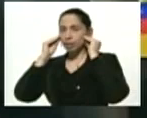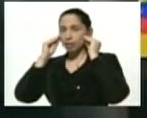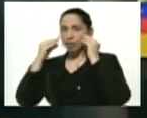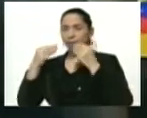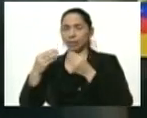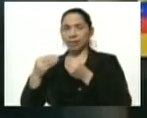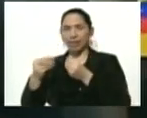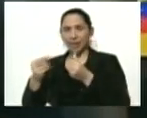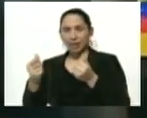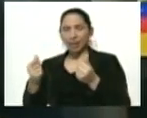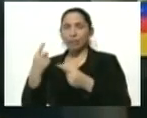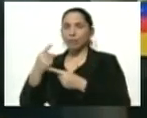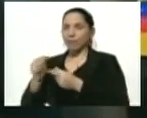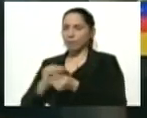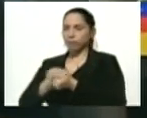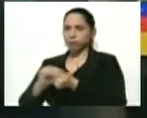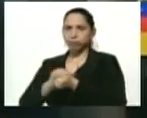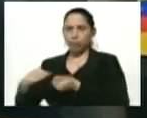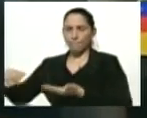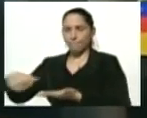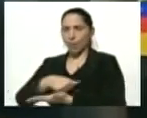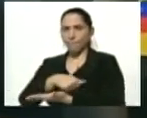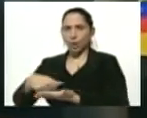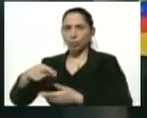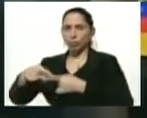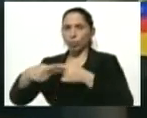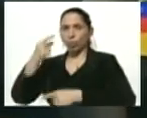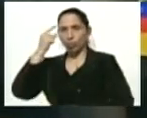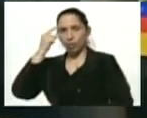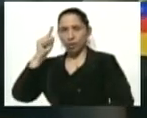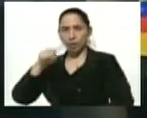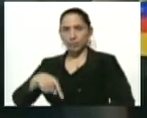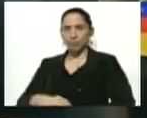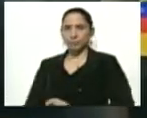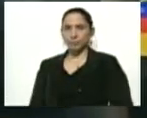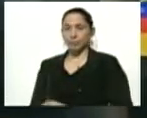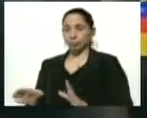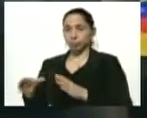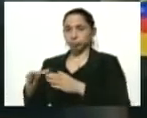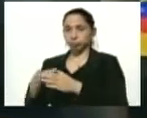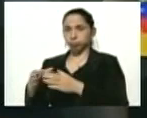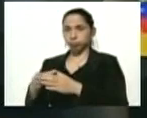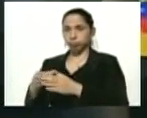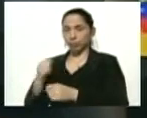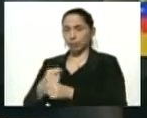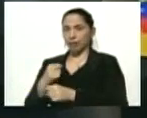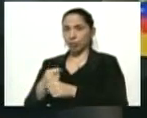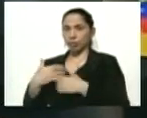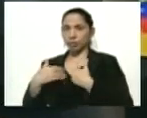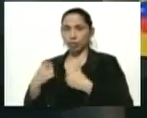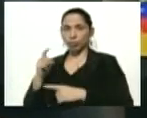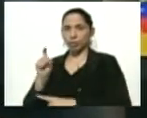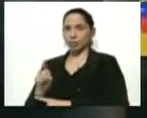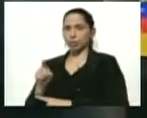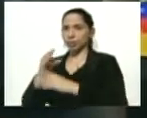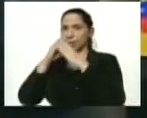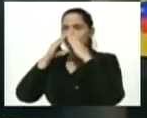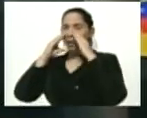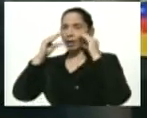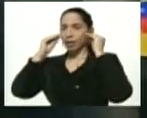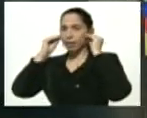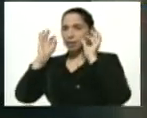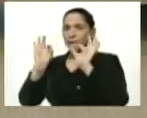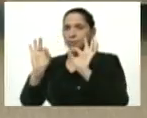tela tienen que lavarse y plancharse diariamente y que, por supuesto, el sector salud, los trabajadores de la salud necesitan unas mascarillas